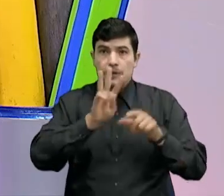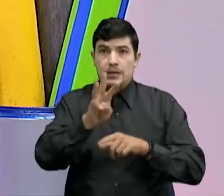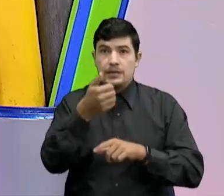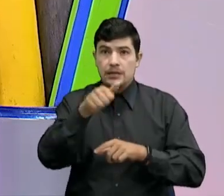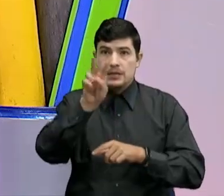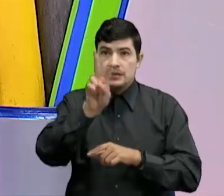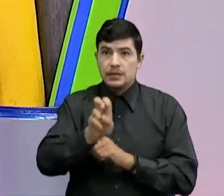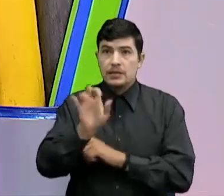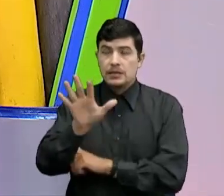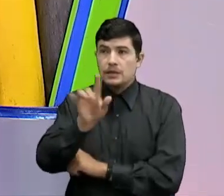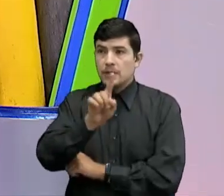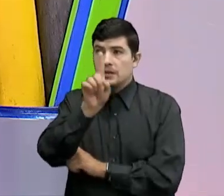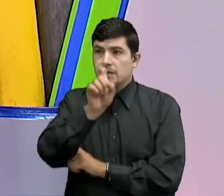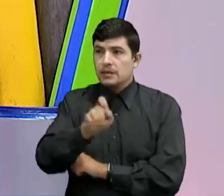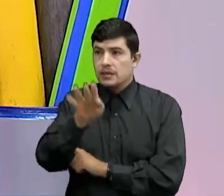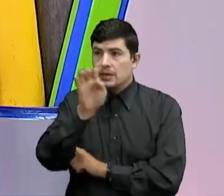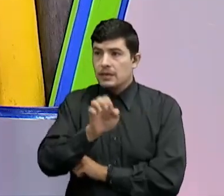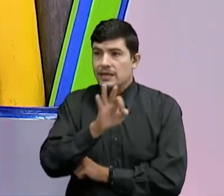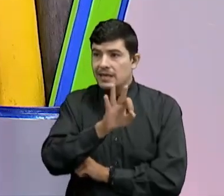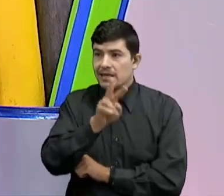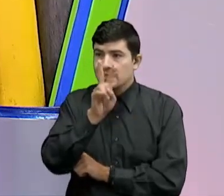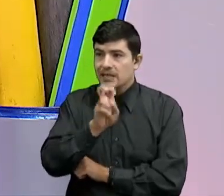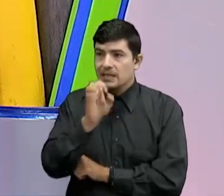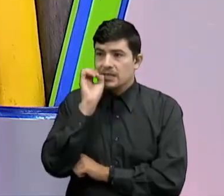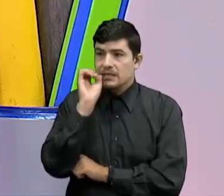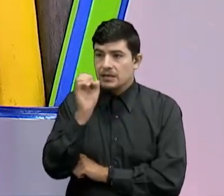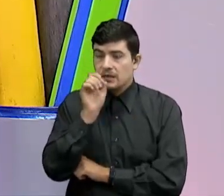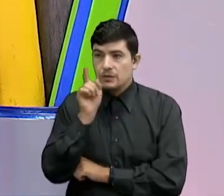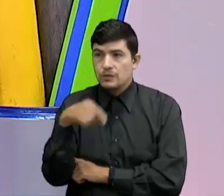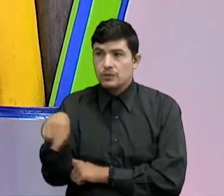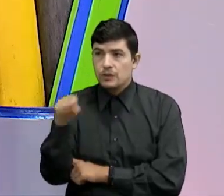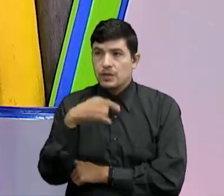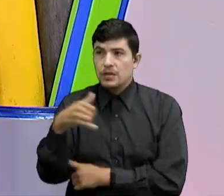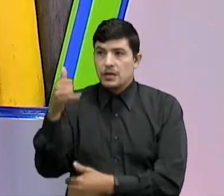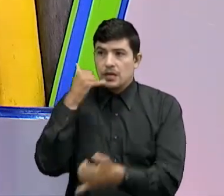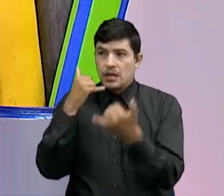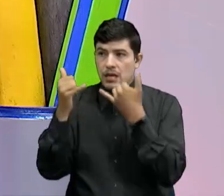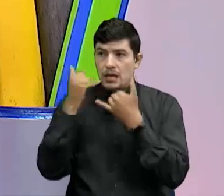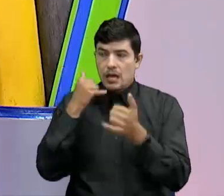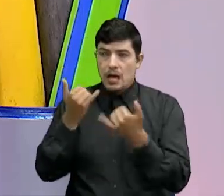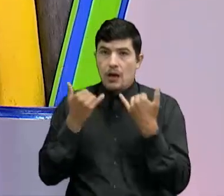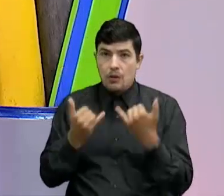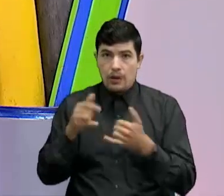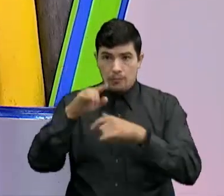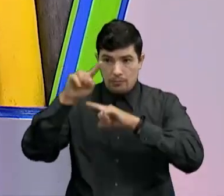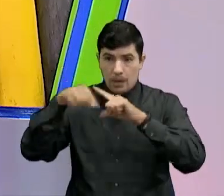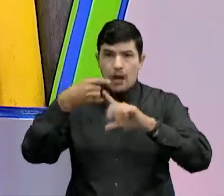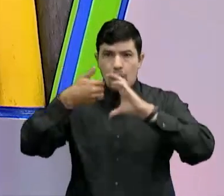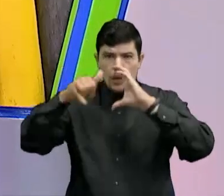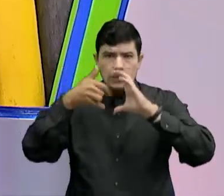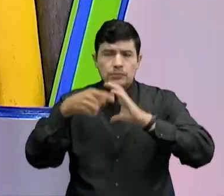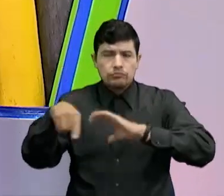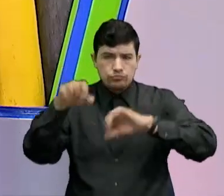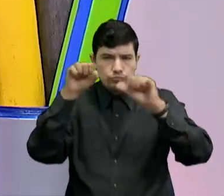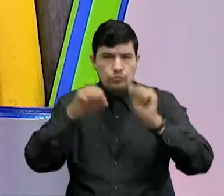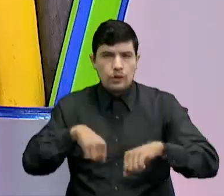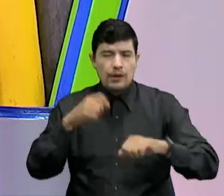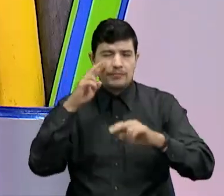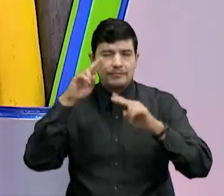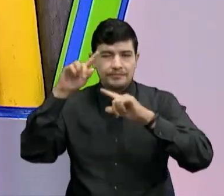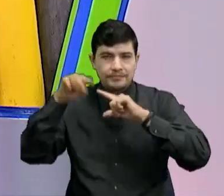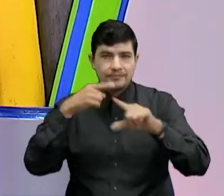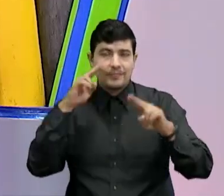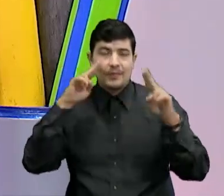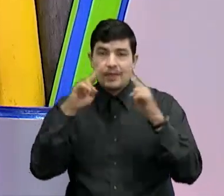-5169-370 En la línea telefónica Pues vía Whatsapp En donde ustedes se pueden conectar